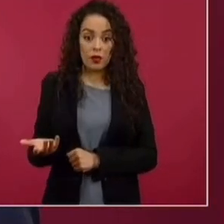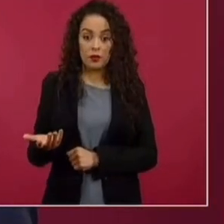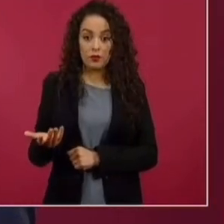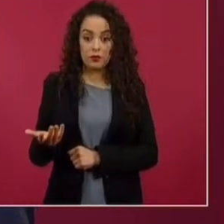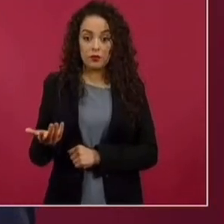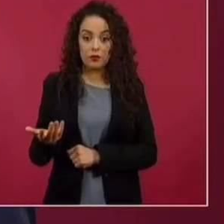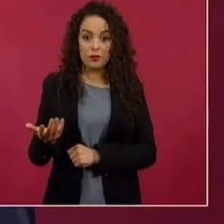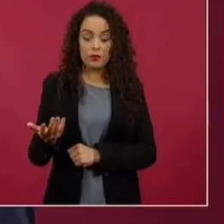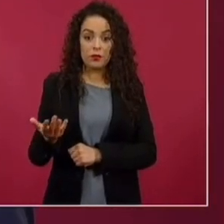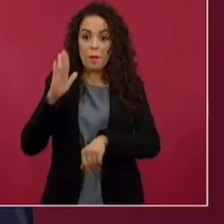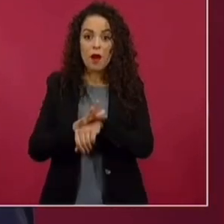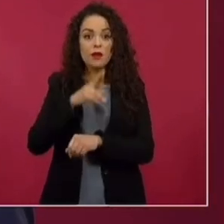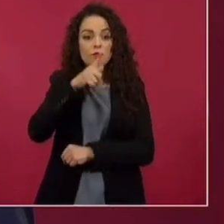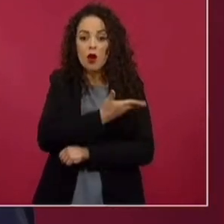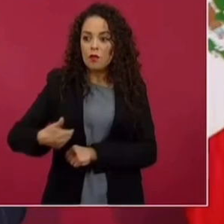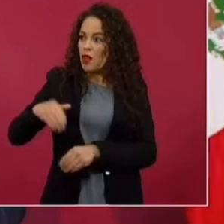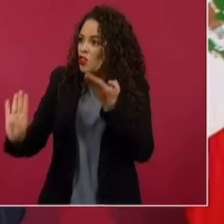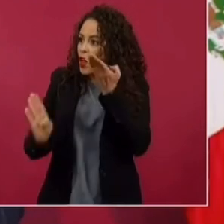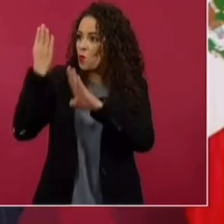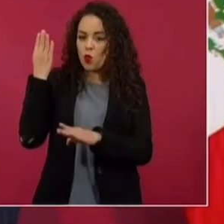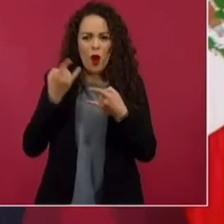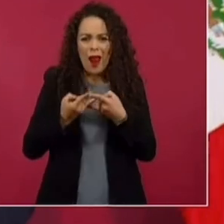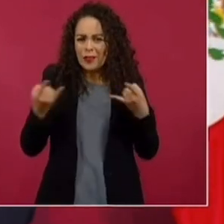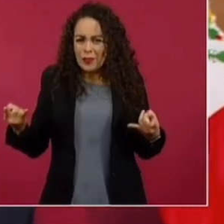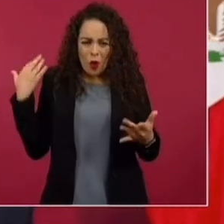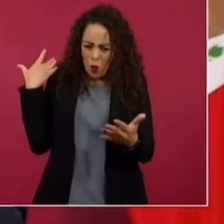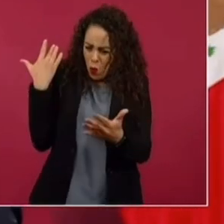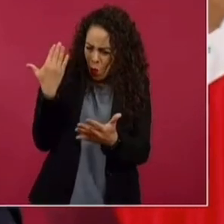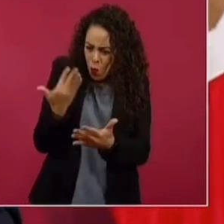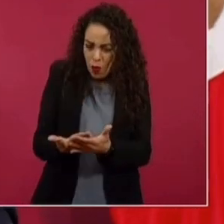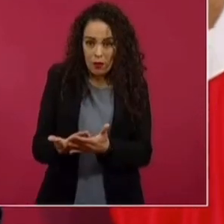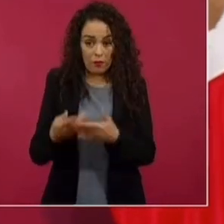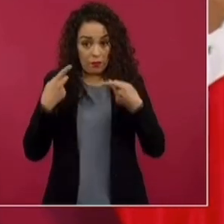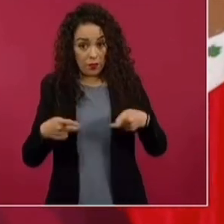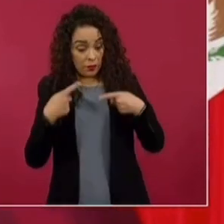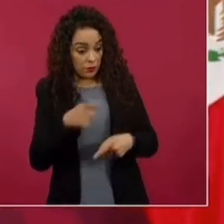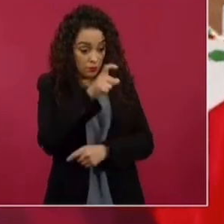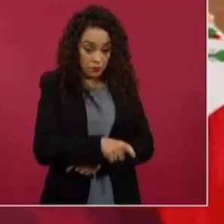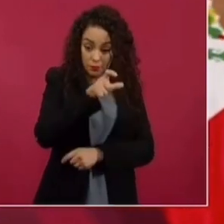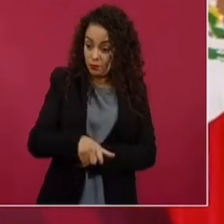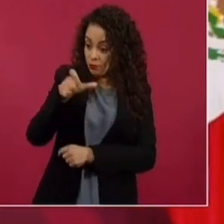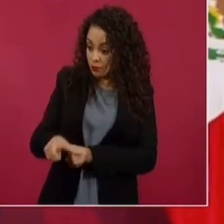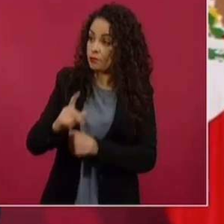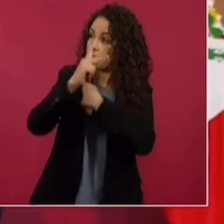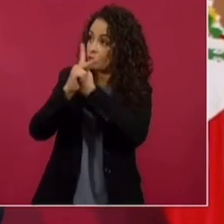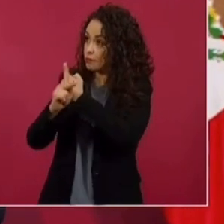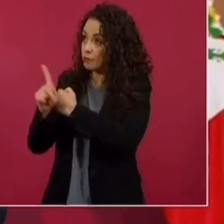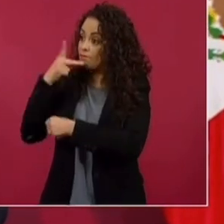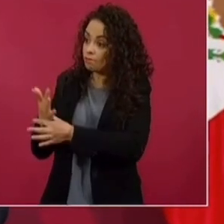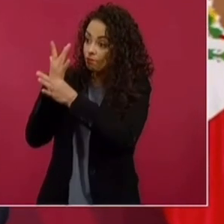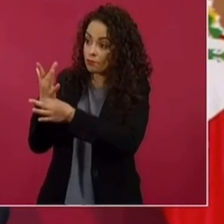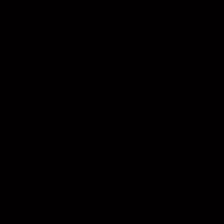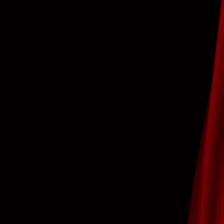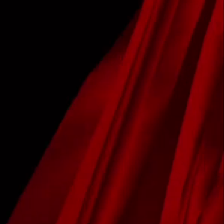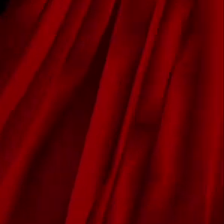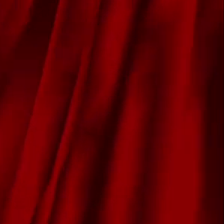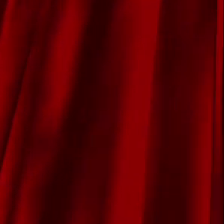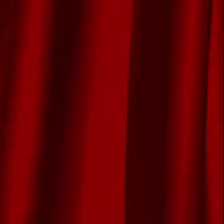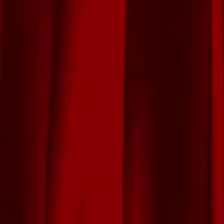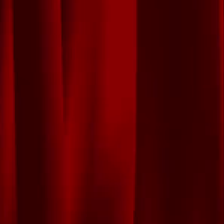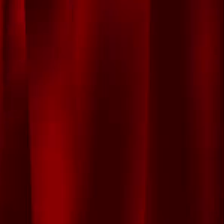presidentes en el mundo, en toda la historia, que decía que entre los individuos como entre las naciones el respeto al derecho ajeno es la paz?